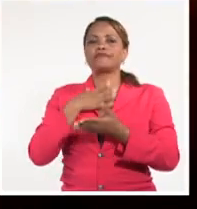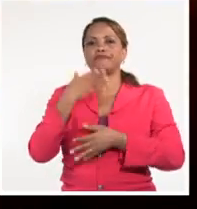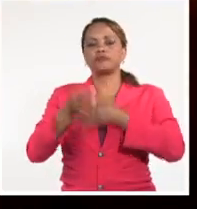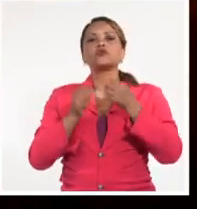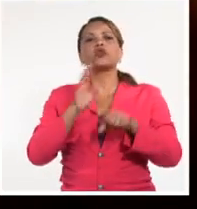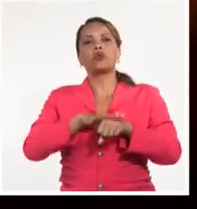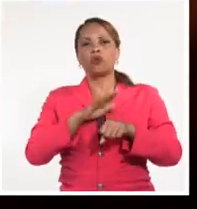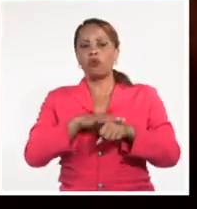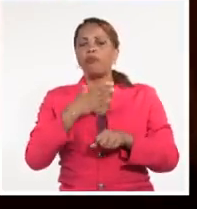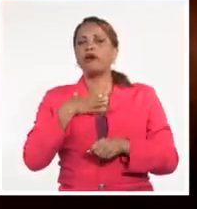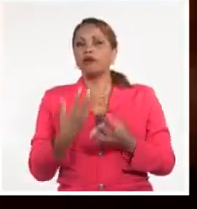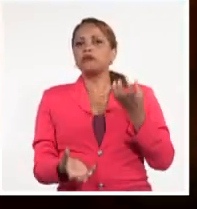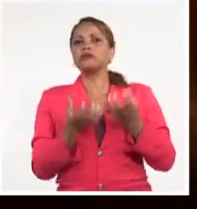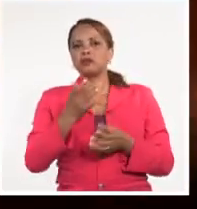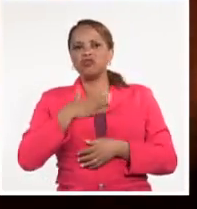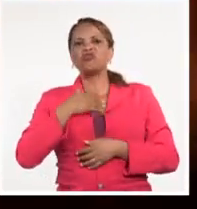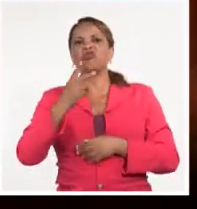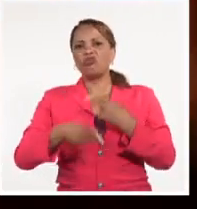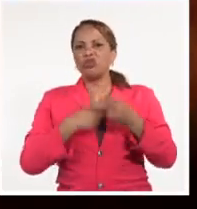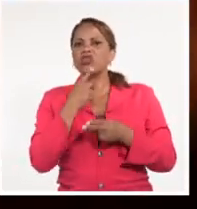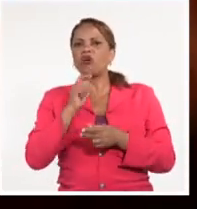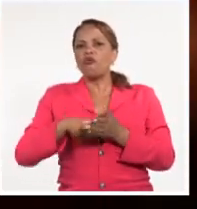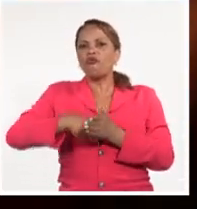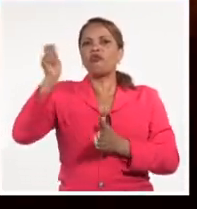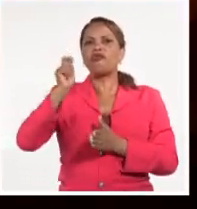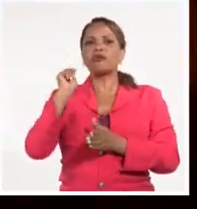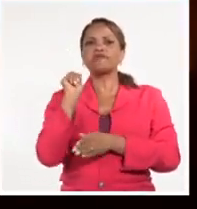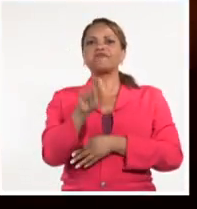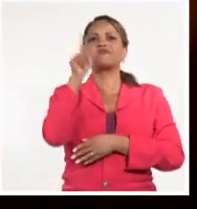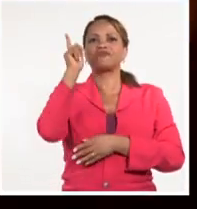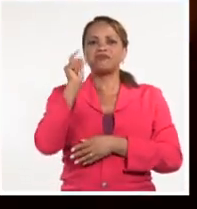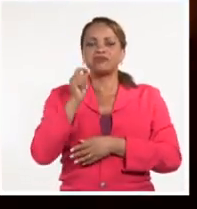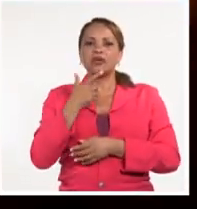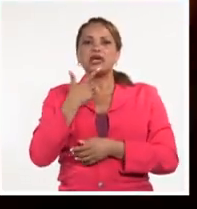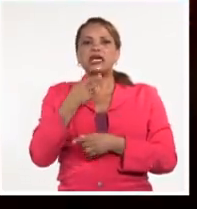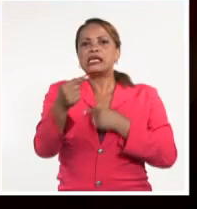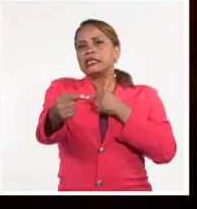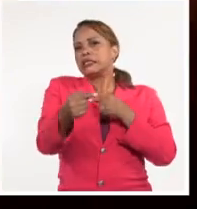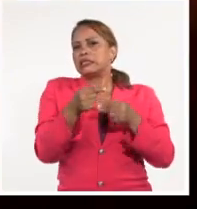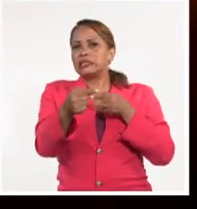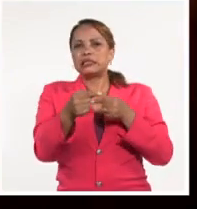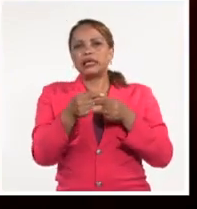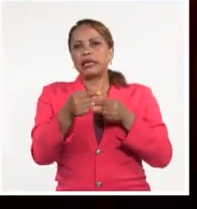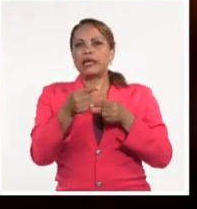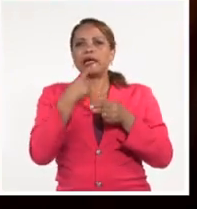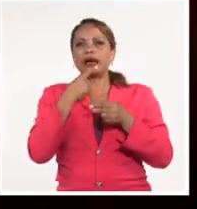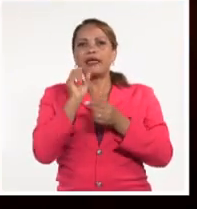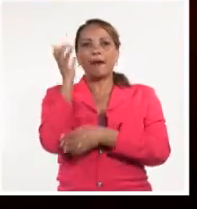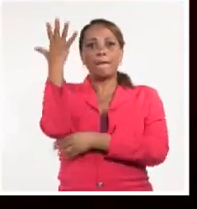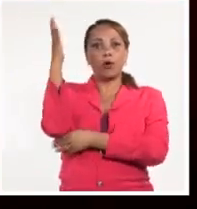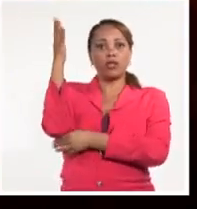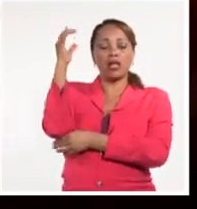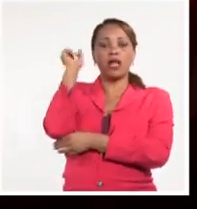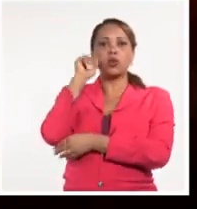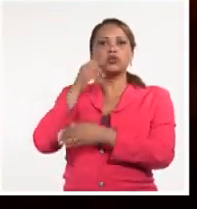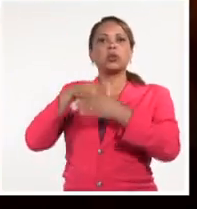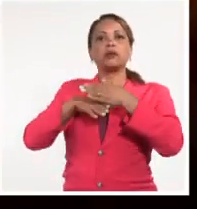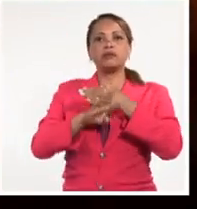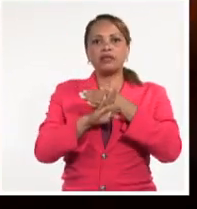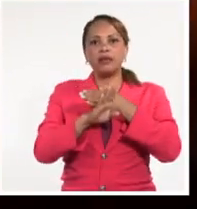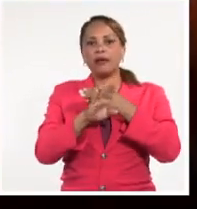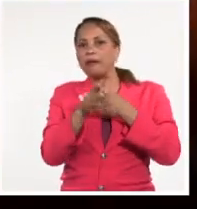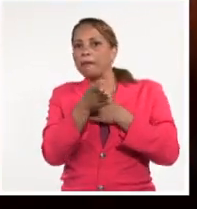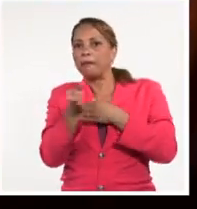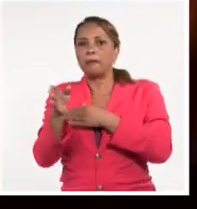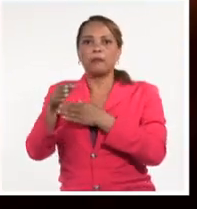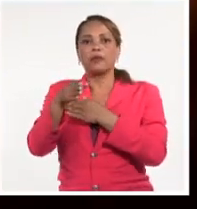incendio. Lo incendié con un fósforo. Ahí se encadé el poste de la luz. Entré a mano derecha